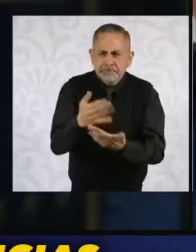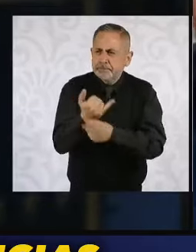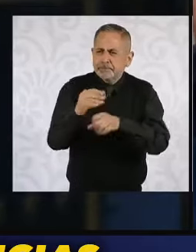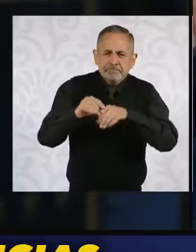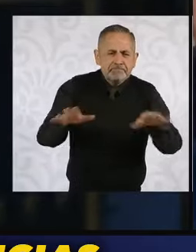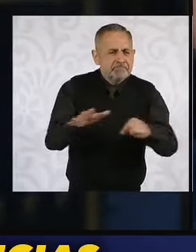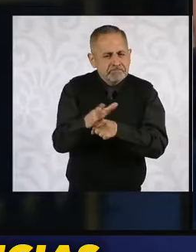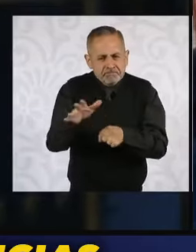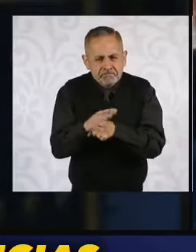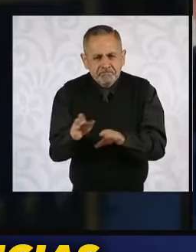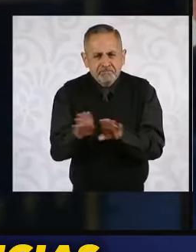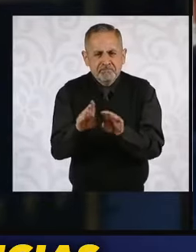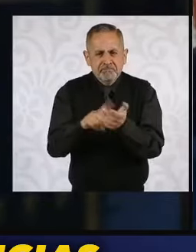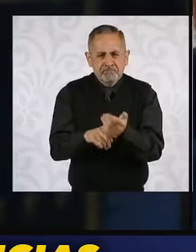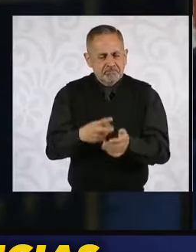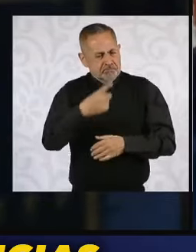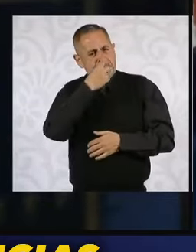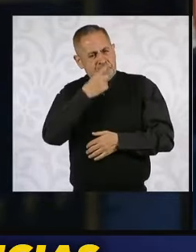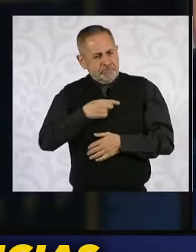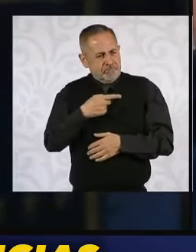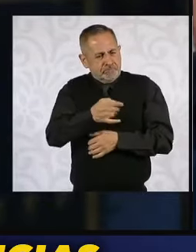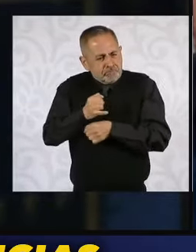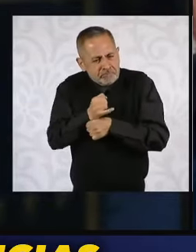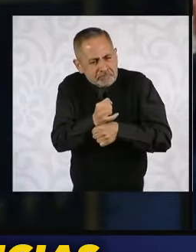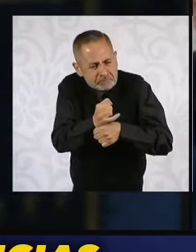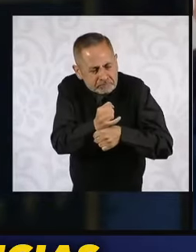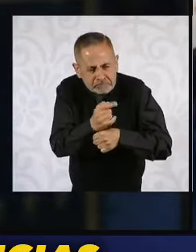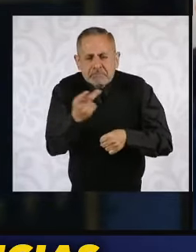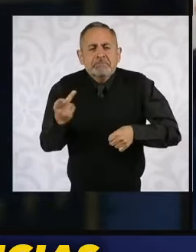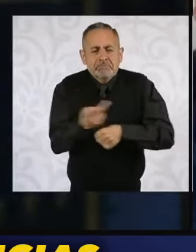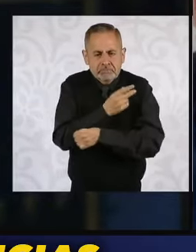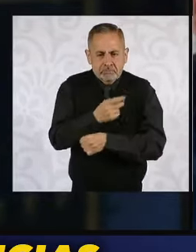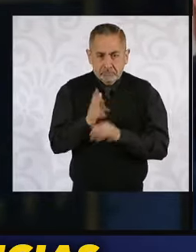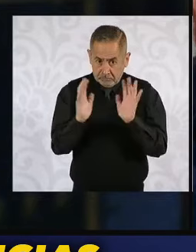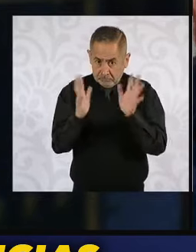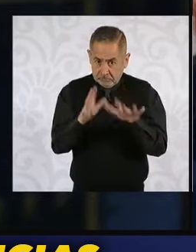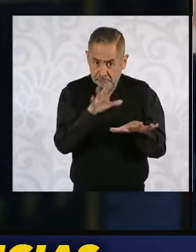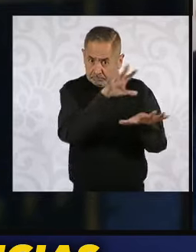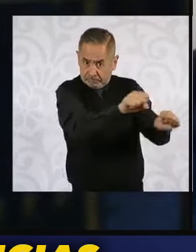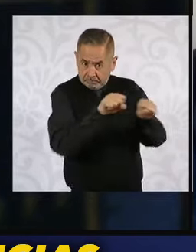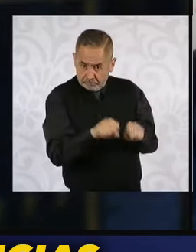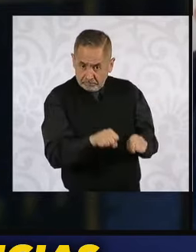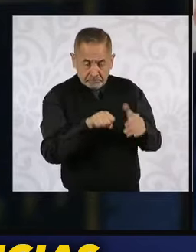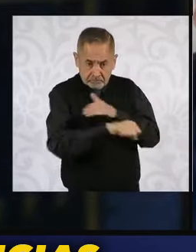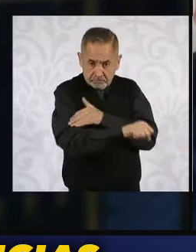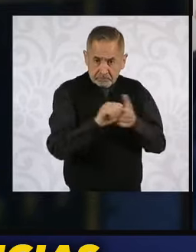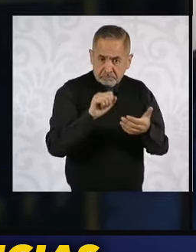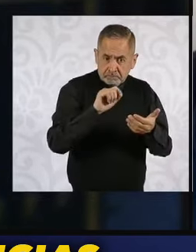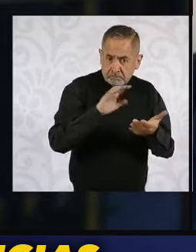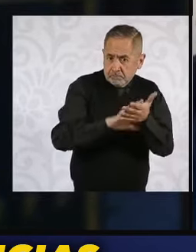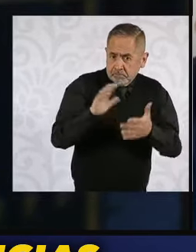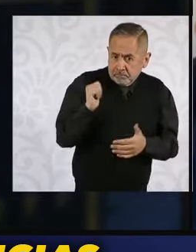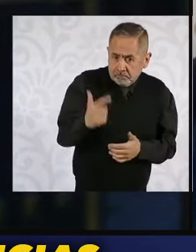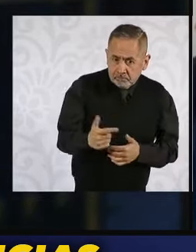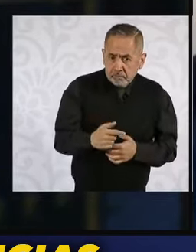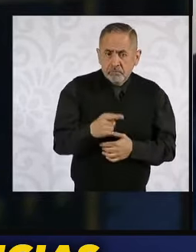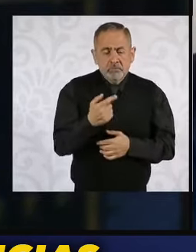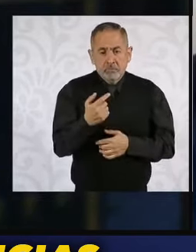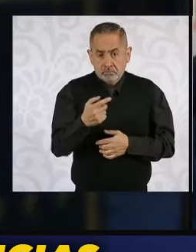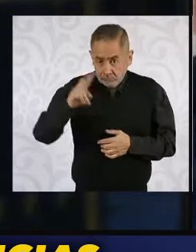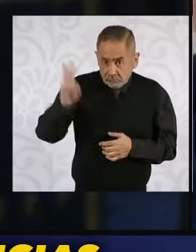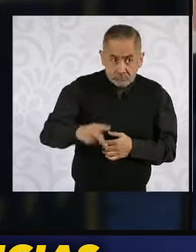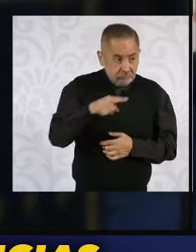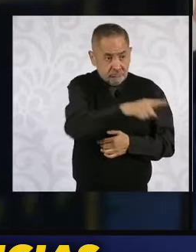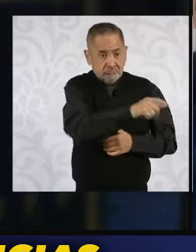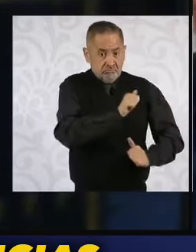Amigos y amigas que tengan excelente día, esto acaba de pasar en la mañanera la presidenta, la doctora Claudia